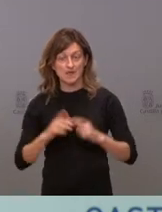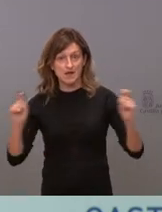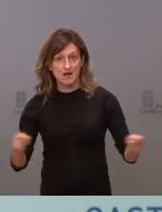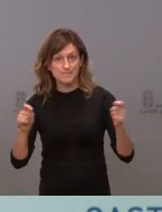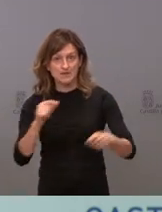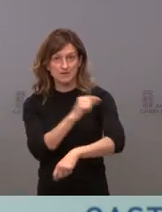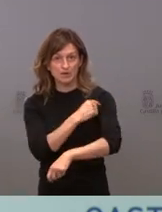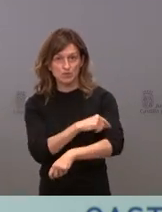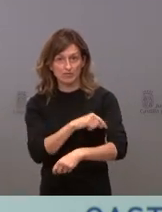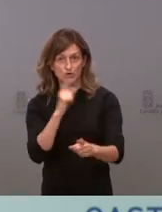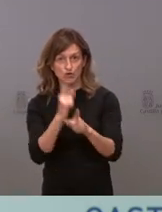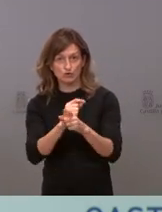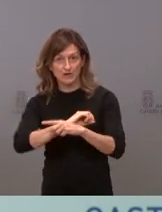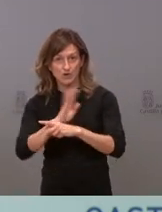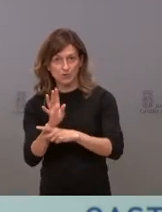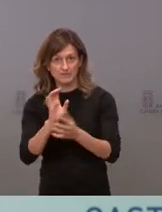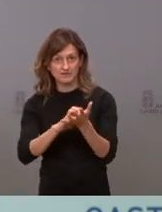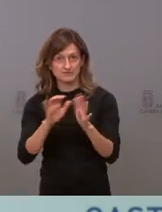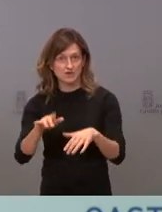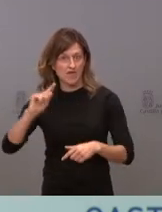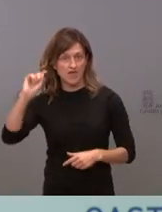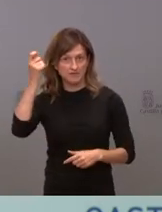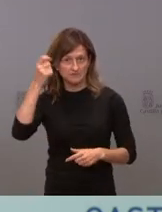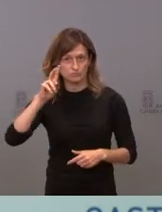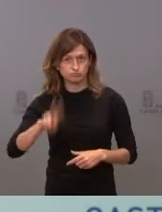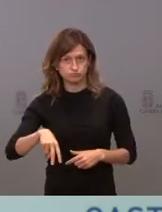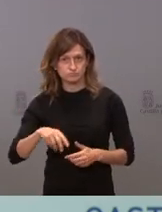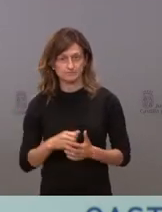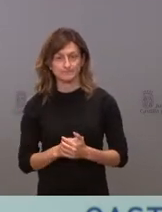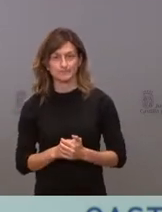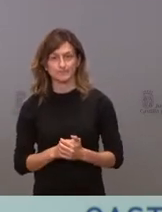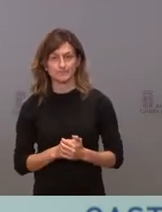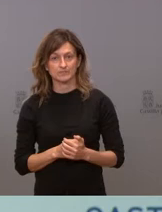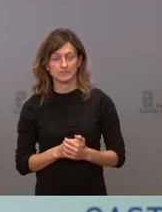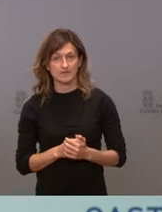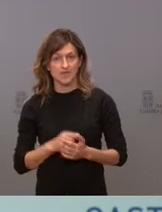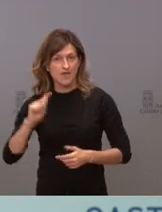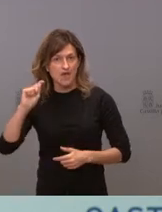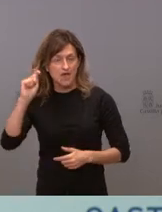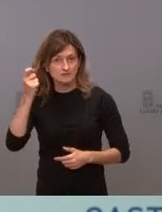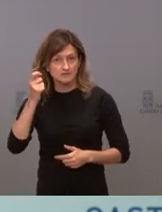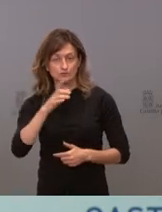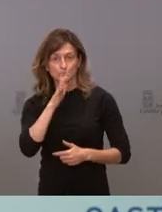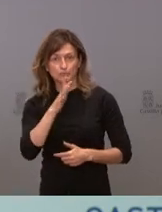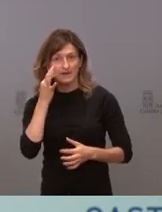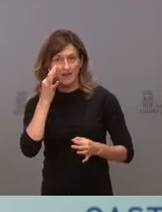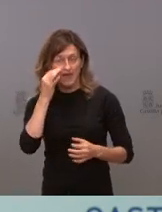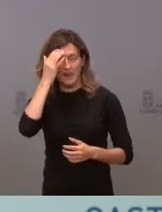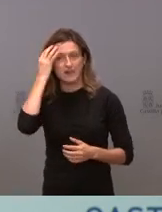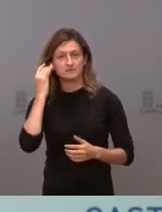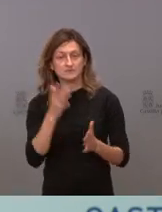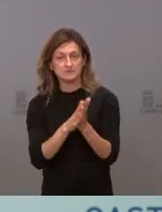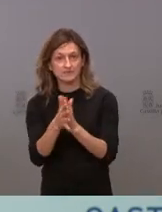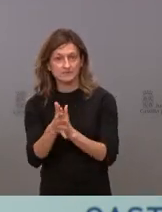vacunación contra el COVID en nuestra comunidad es un éxito imbatible. Es un éxito que ha logrado una